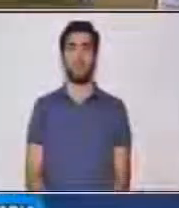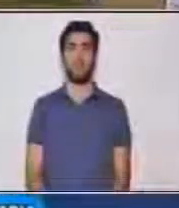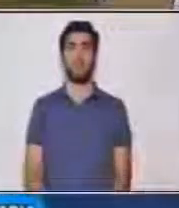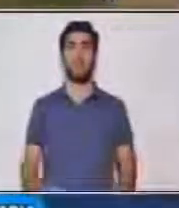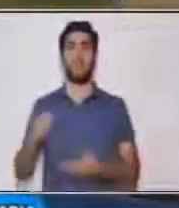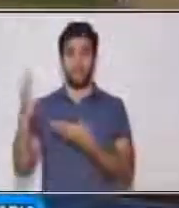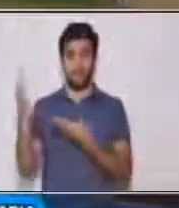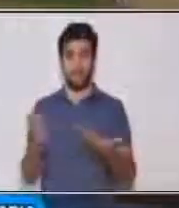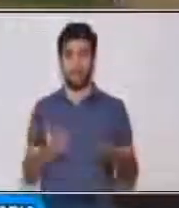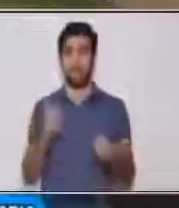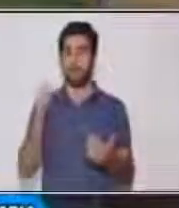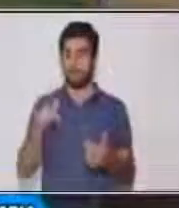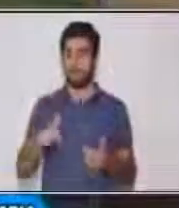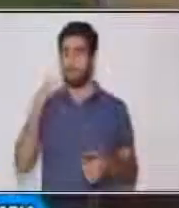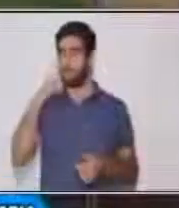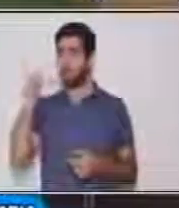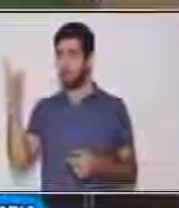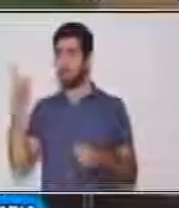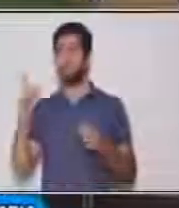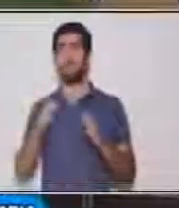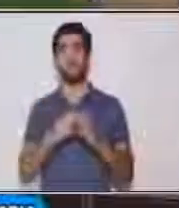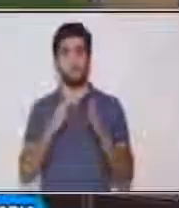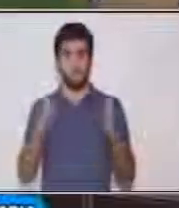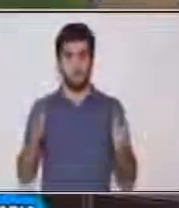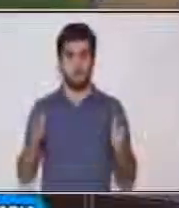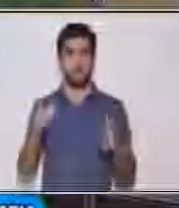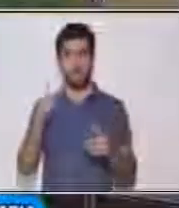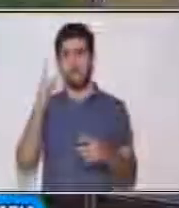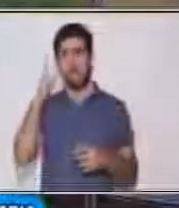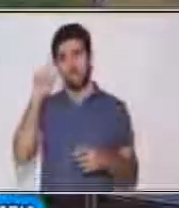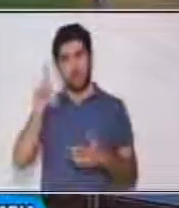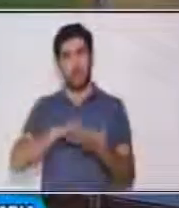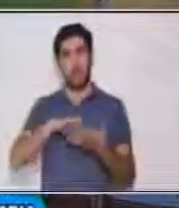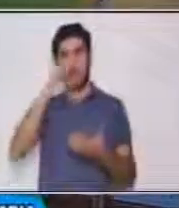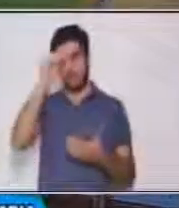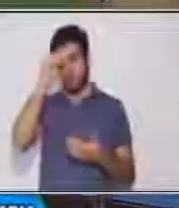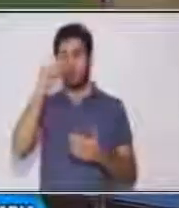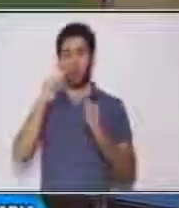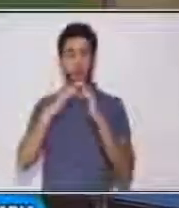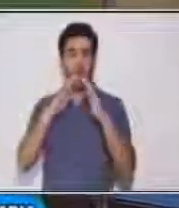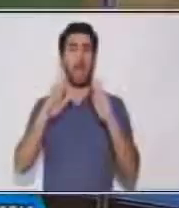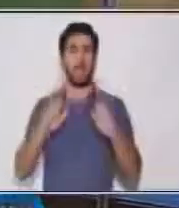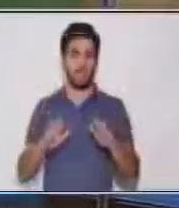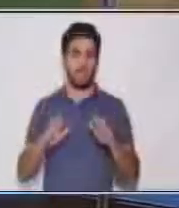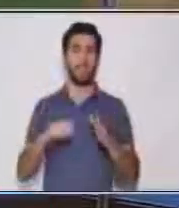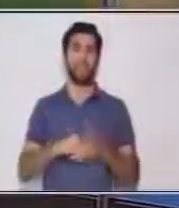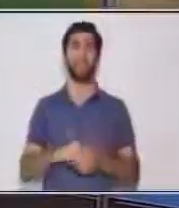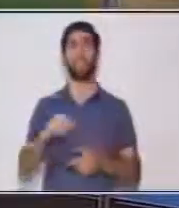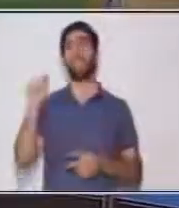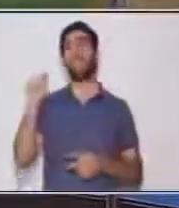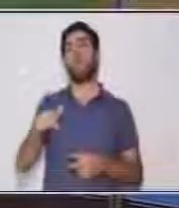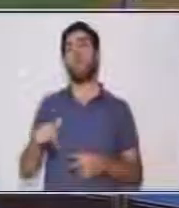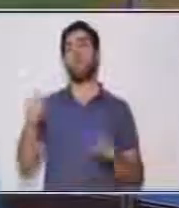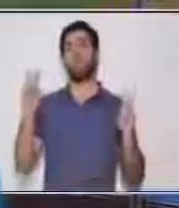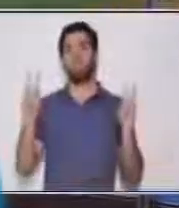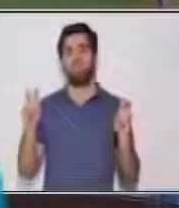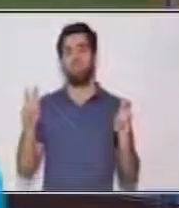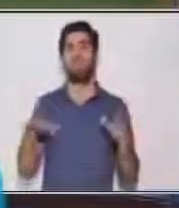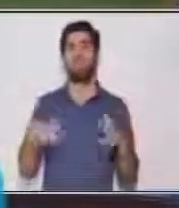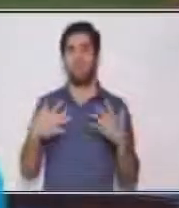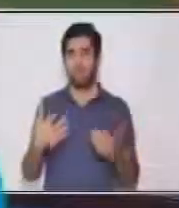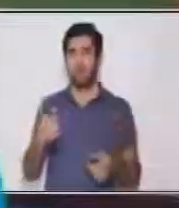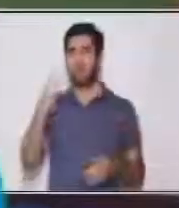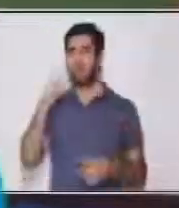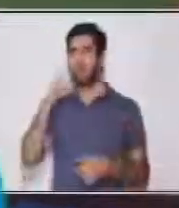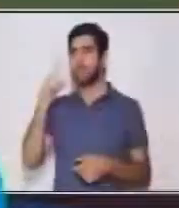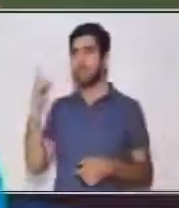Bienvenido a este espacio educativo Aprendo en Casa. Soy Argelia Sagastume y en esta oportunidad desarrollaré el tema